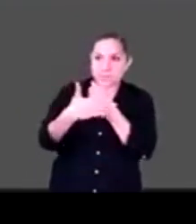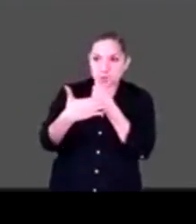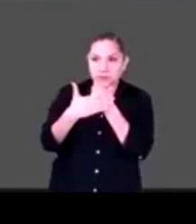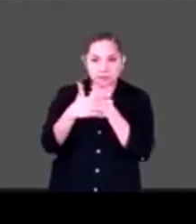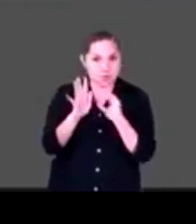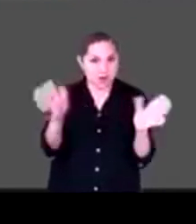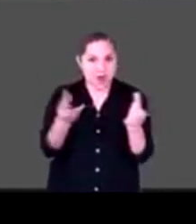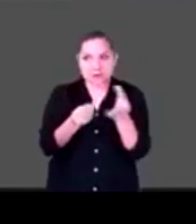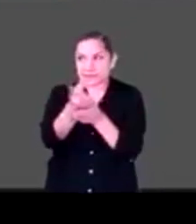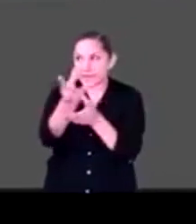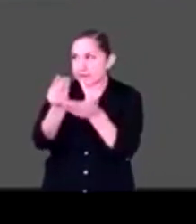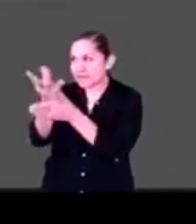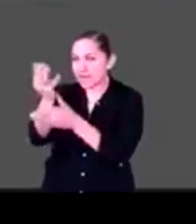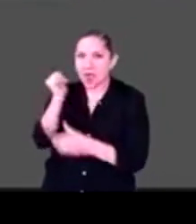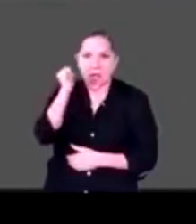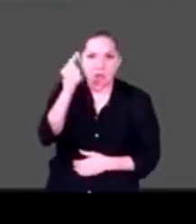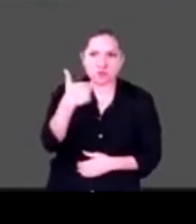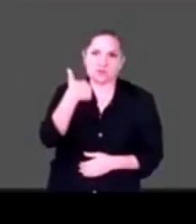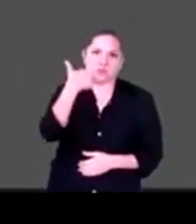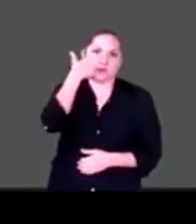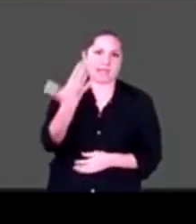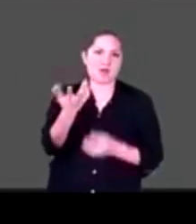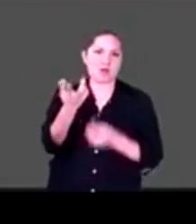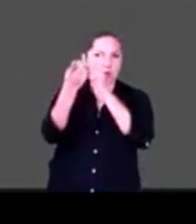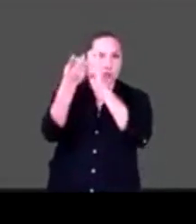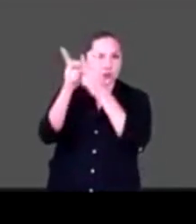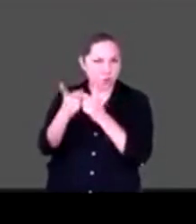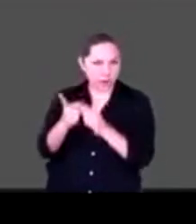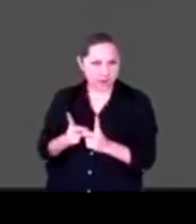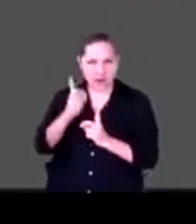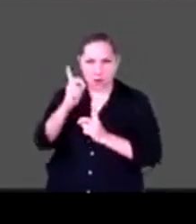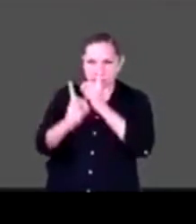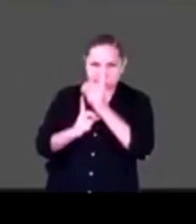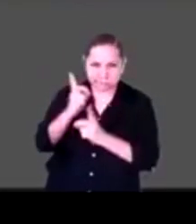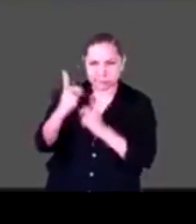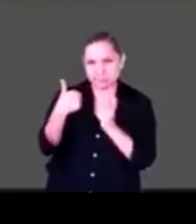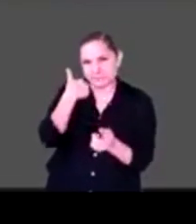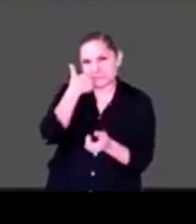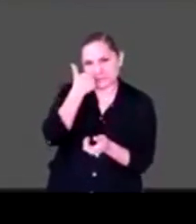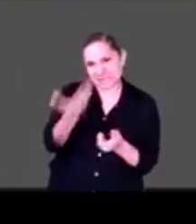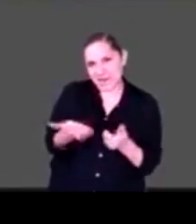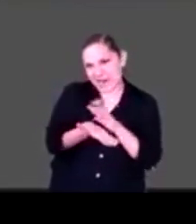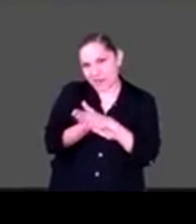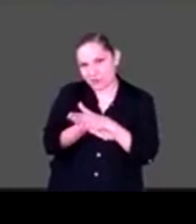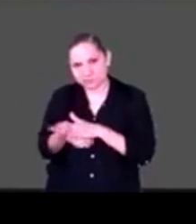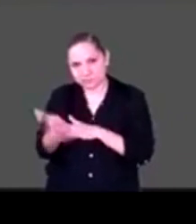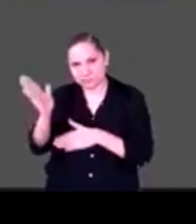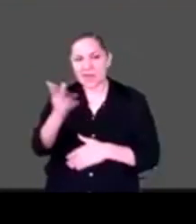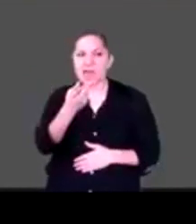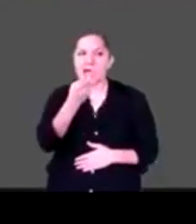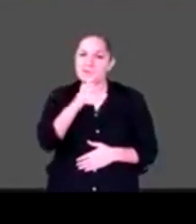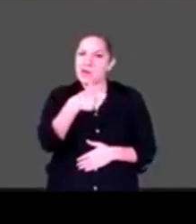hay algún torneo al que yo quiero ir y tal, pero tengo miedo de contagiarte.